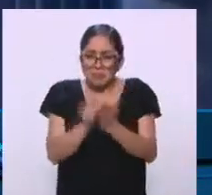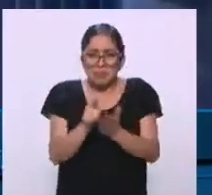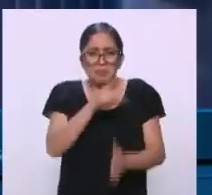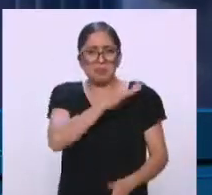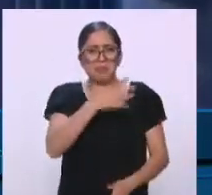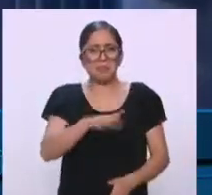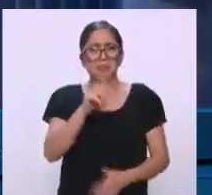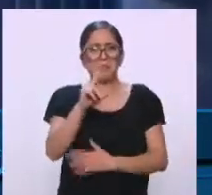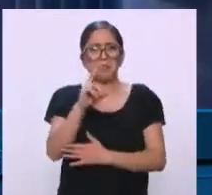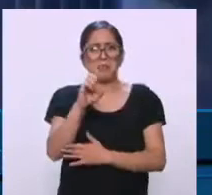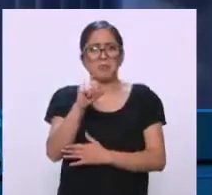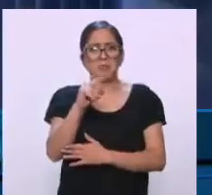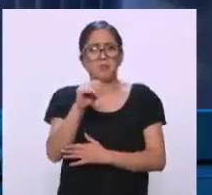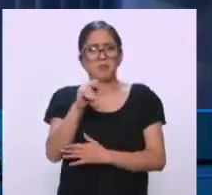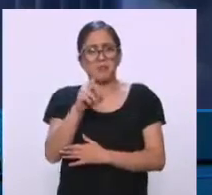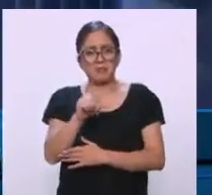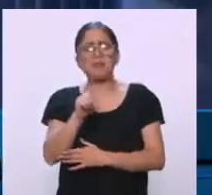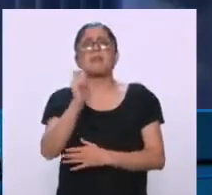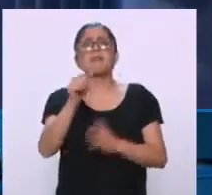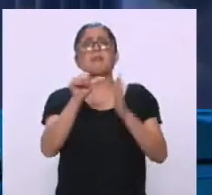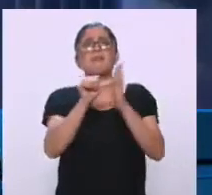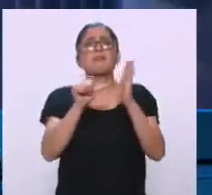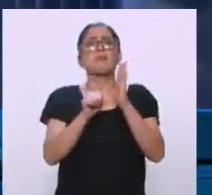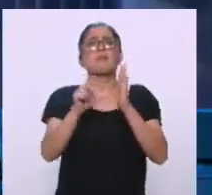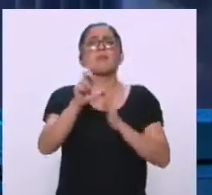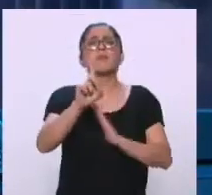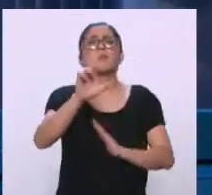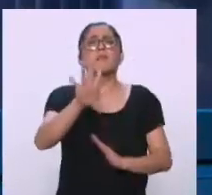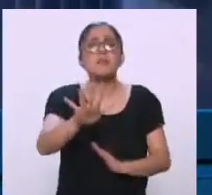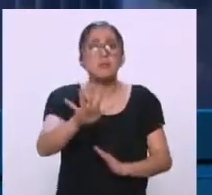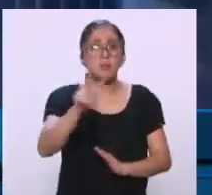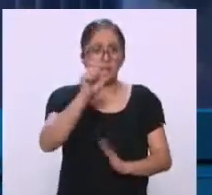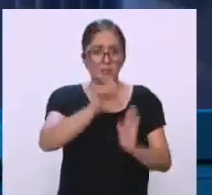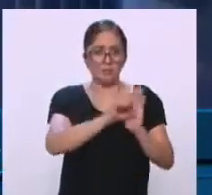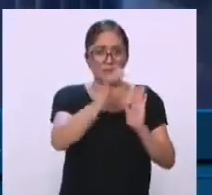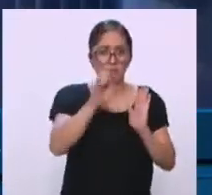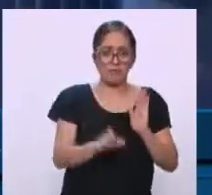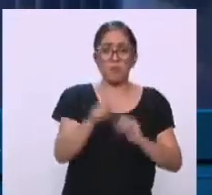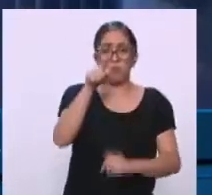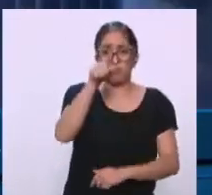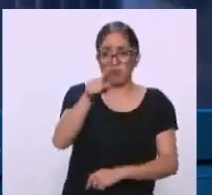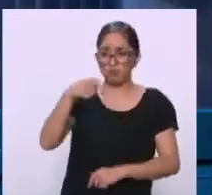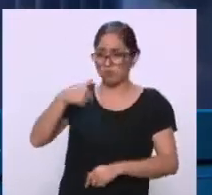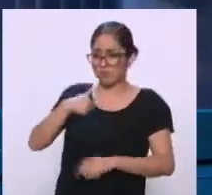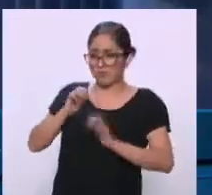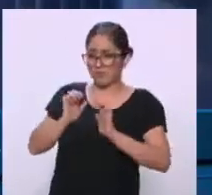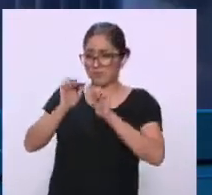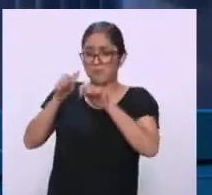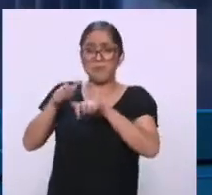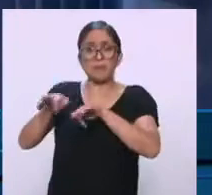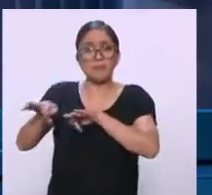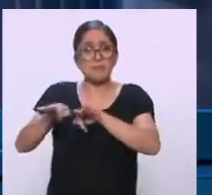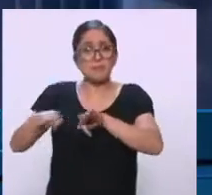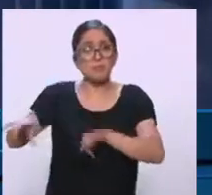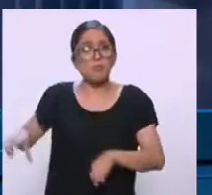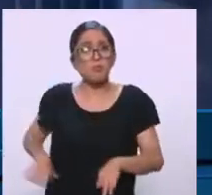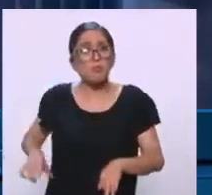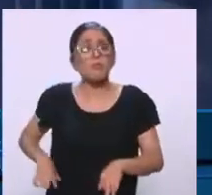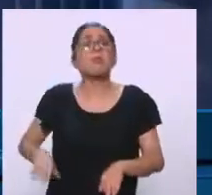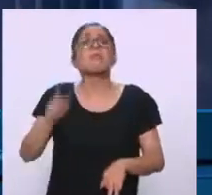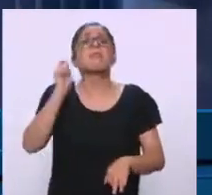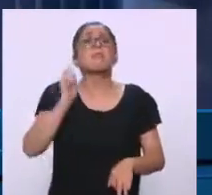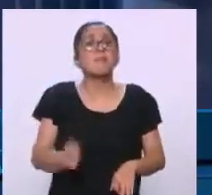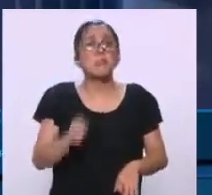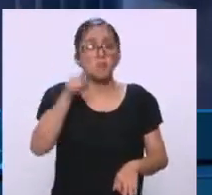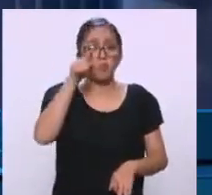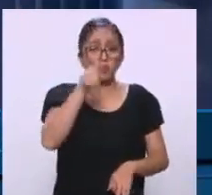en el artículo 35, que dice es que tú tienes que declarar cuando eres funcionario público, las propiedades que compraste de